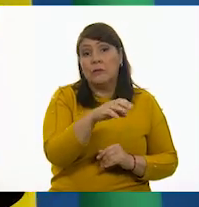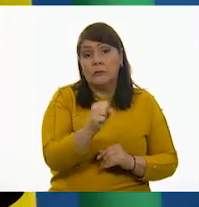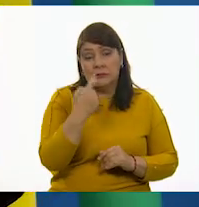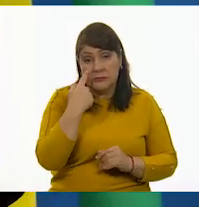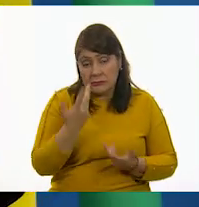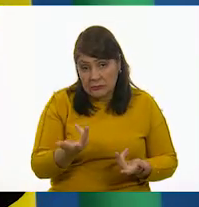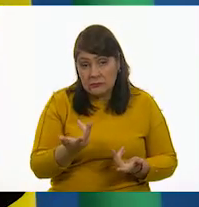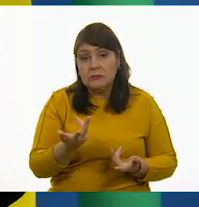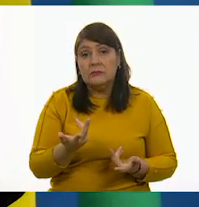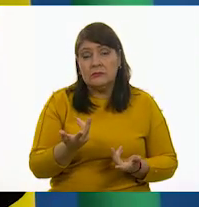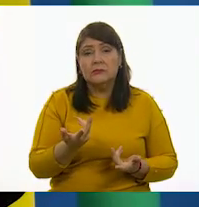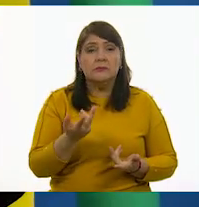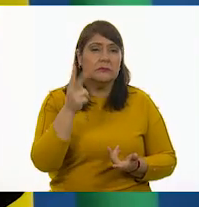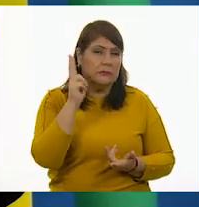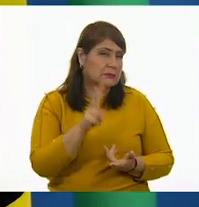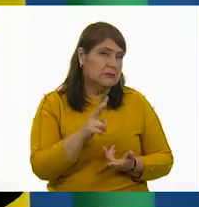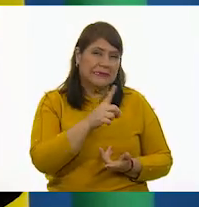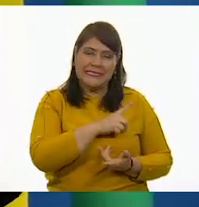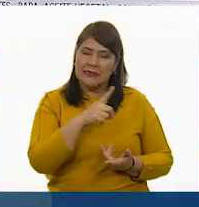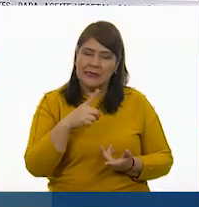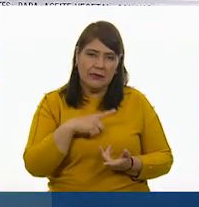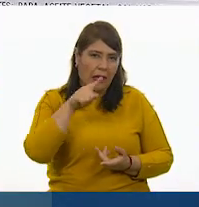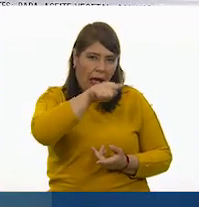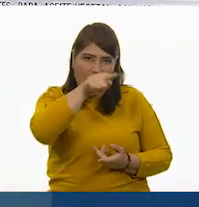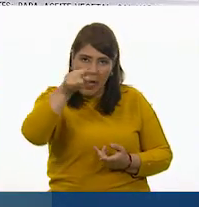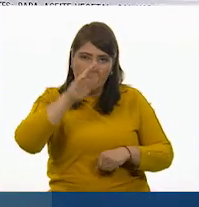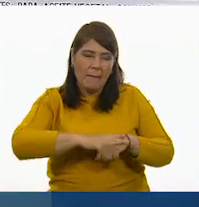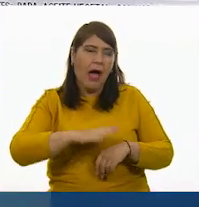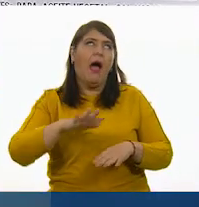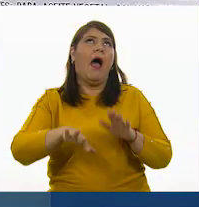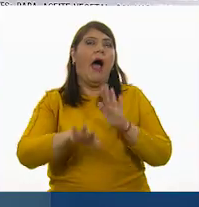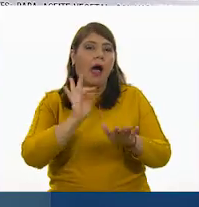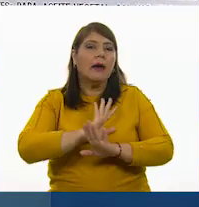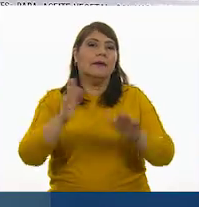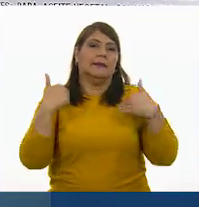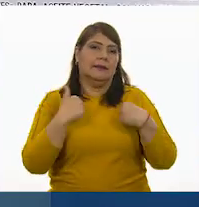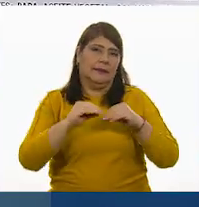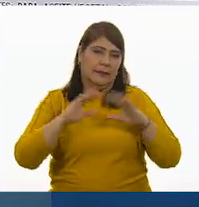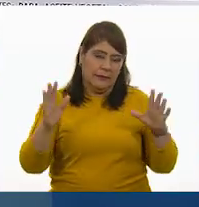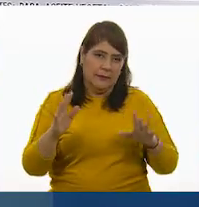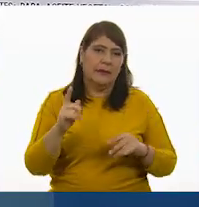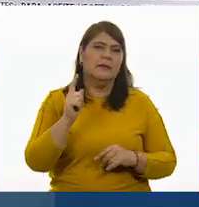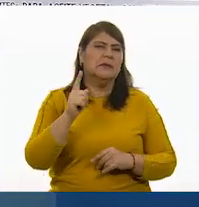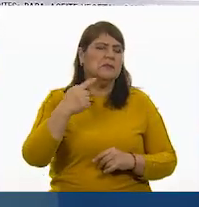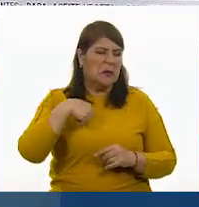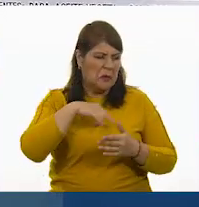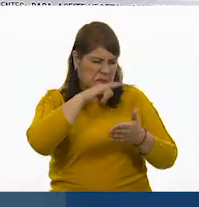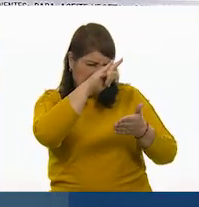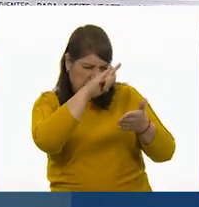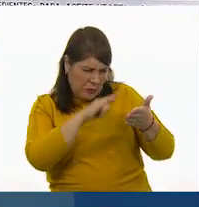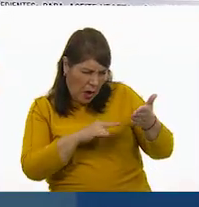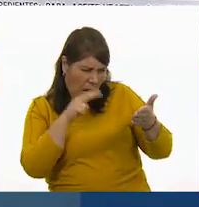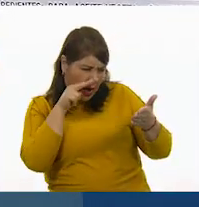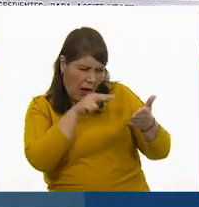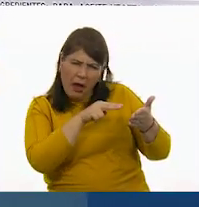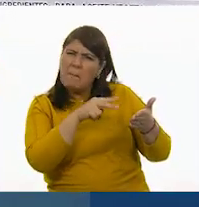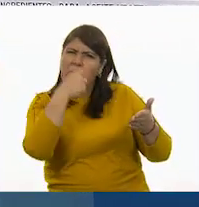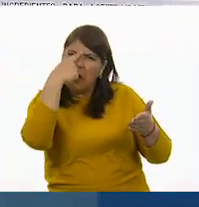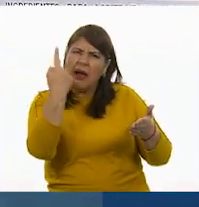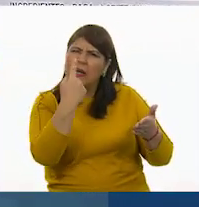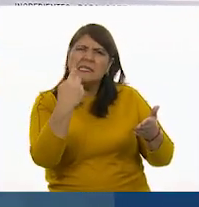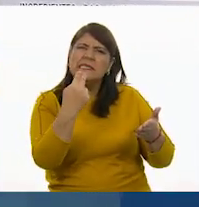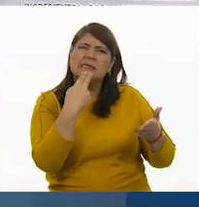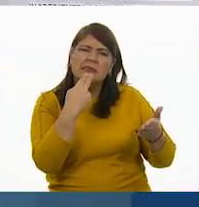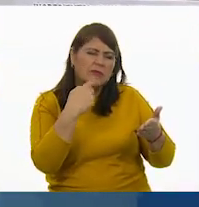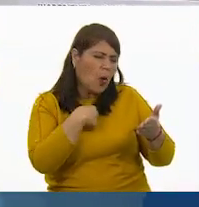Entonces, el mensaje creo que tiene que ser muy claro. ¿Para qué nos sirve a nosotros poder interpretar la información de las etiquetas? Pues